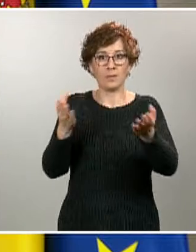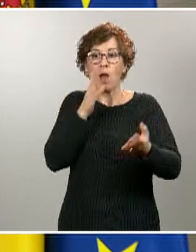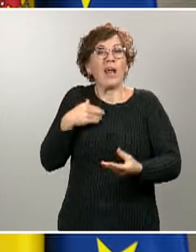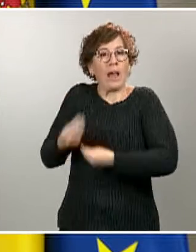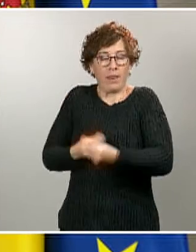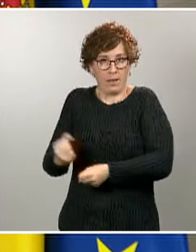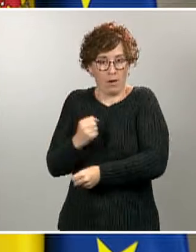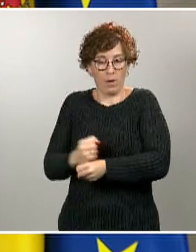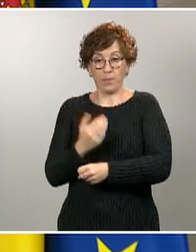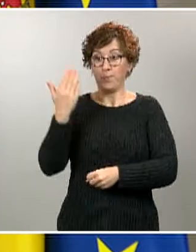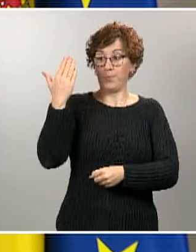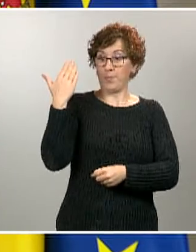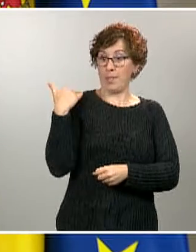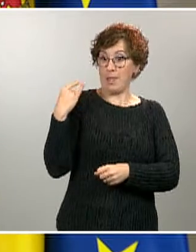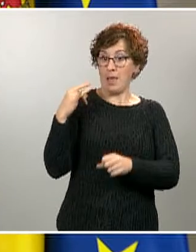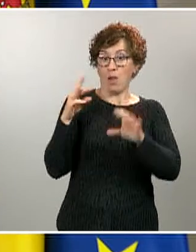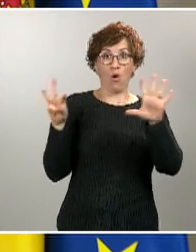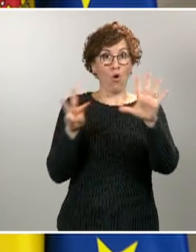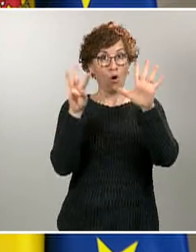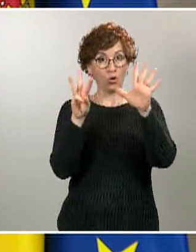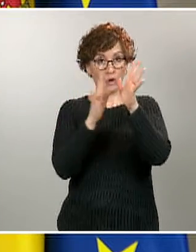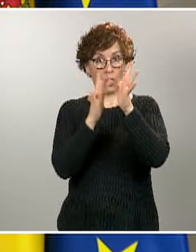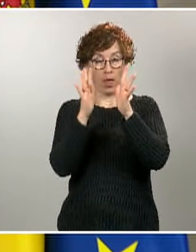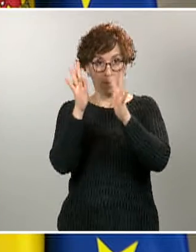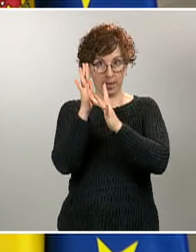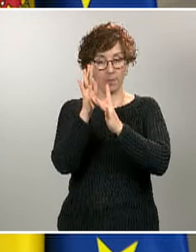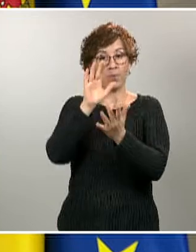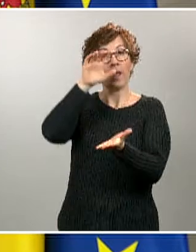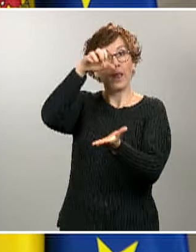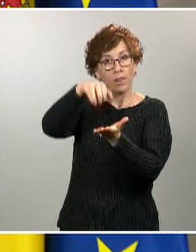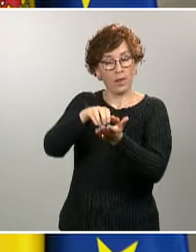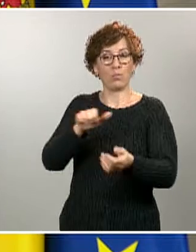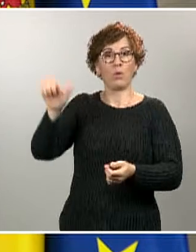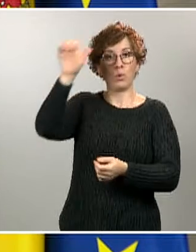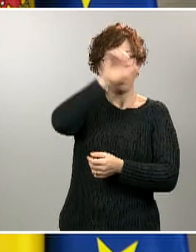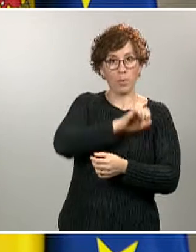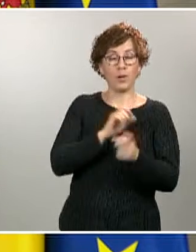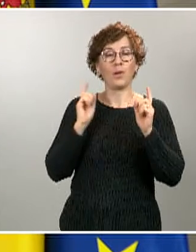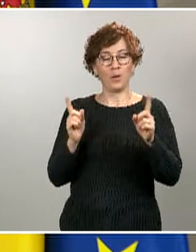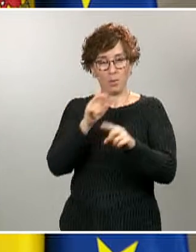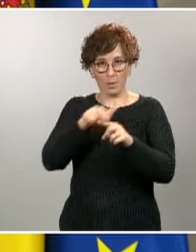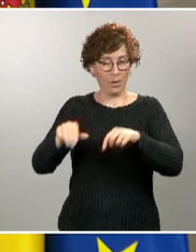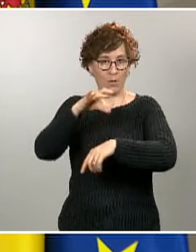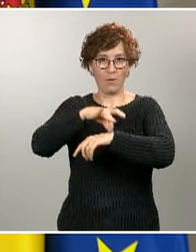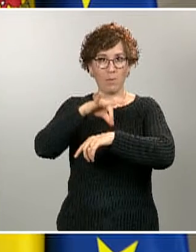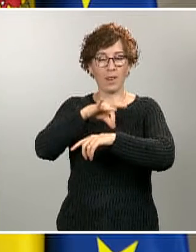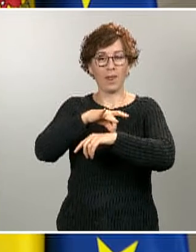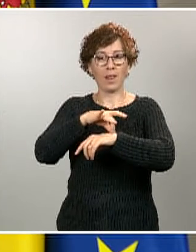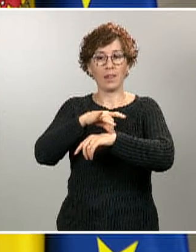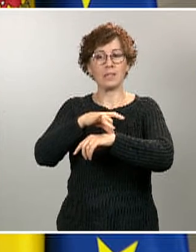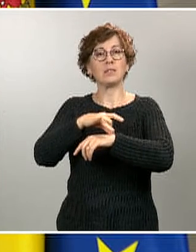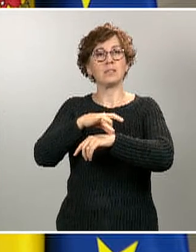decir, hace dos días, el ICDC, el Centro Europeo para la Prevención de Enfermedades, adoptó un conjunto de nuevas recomendaciones